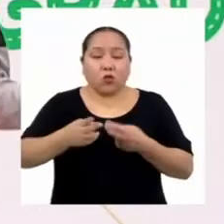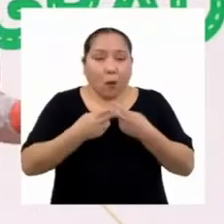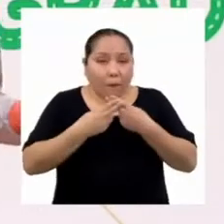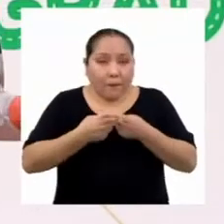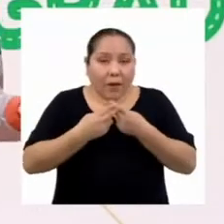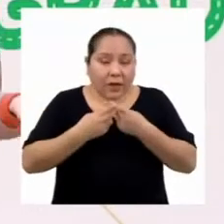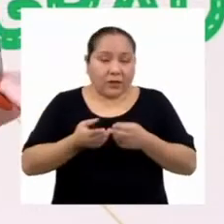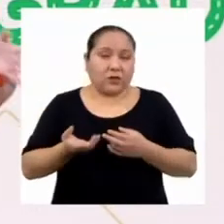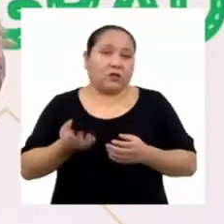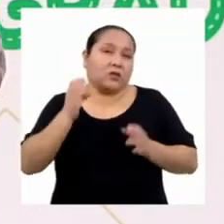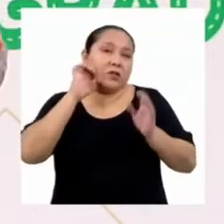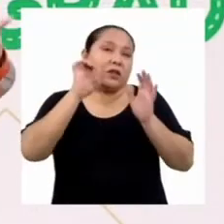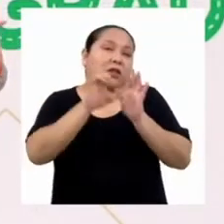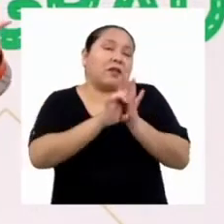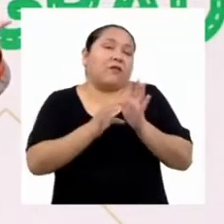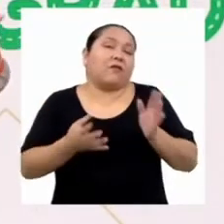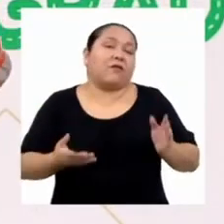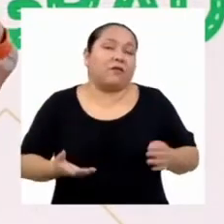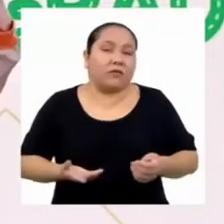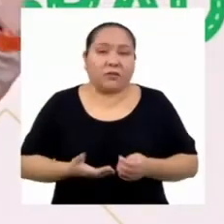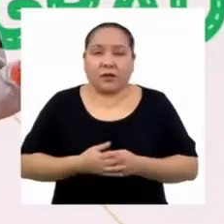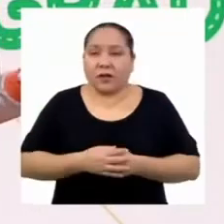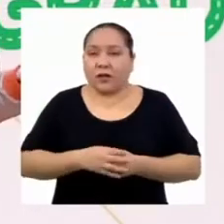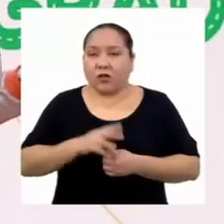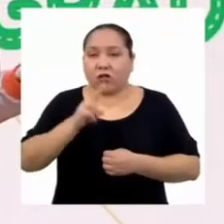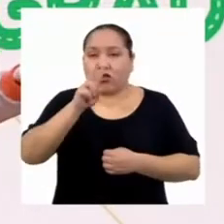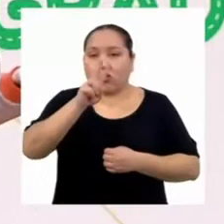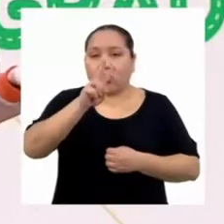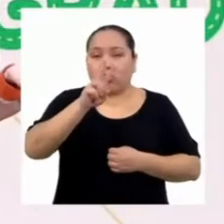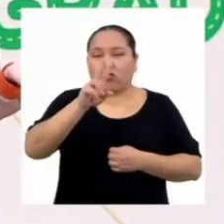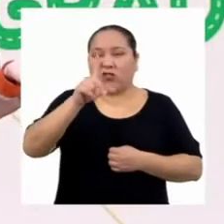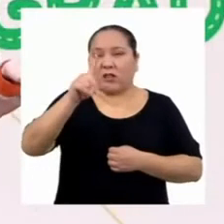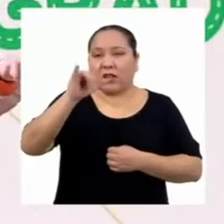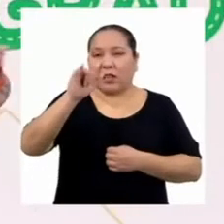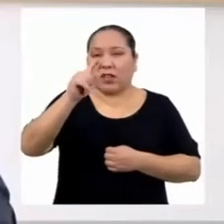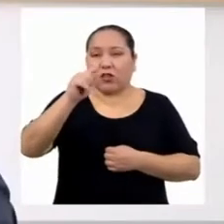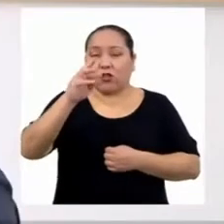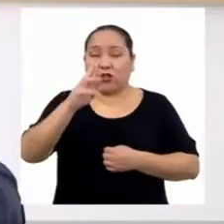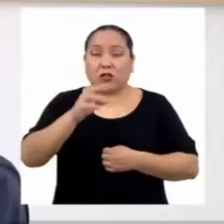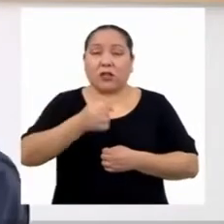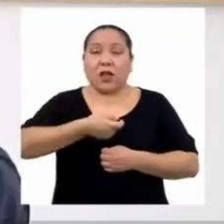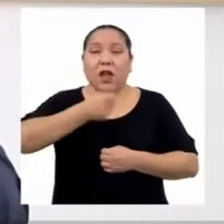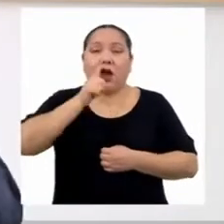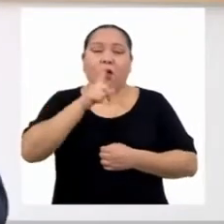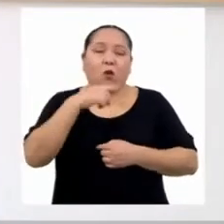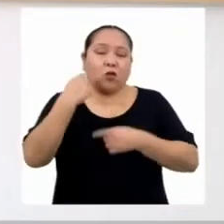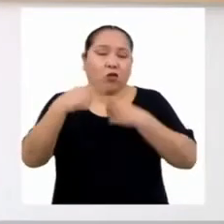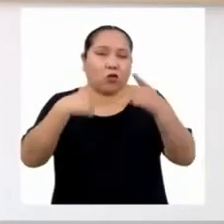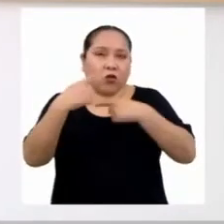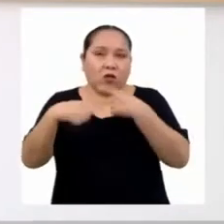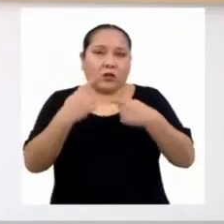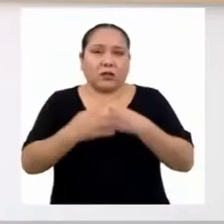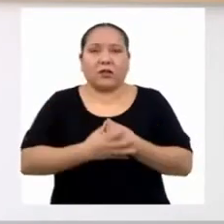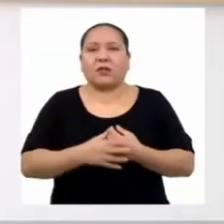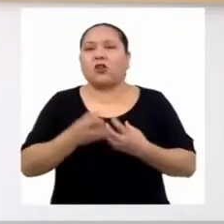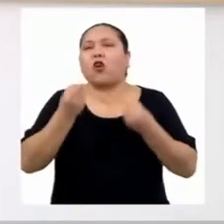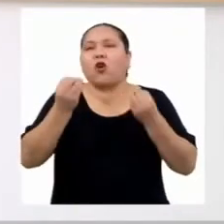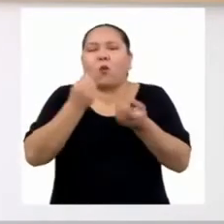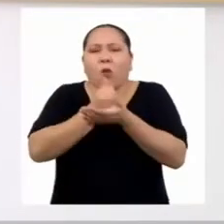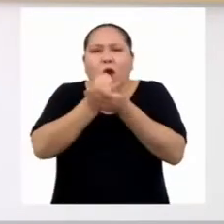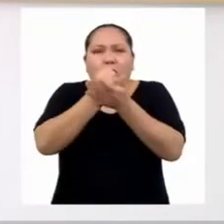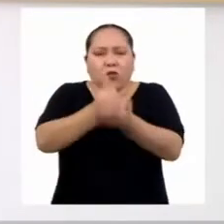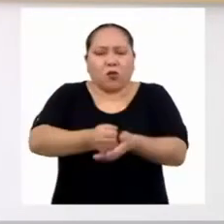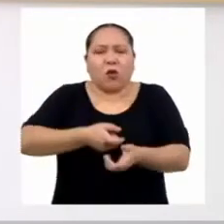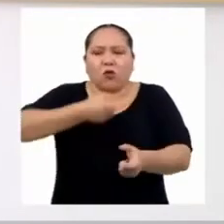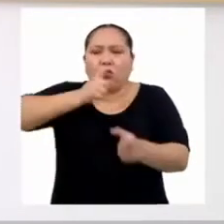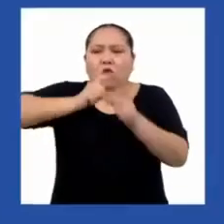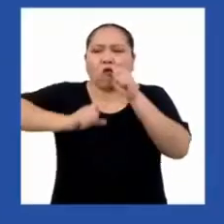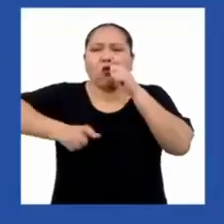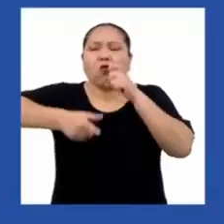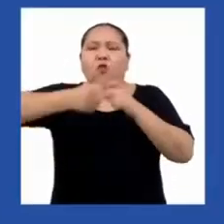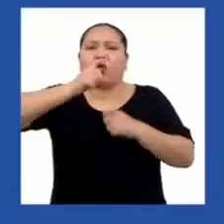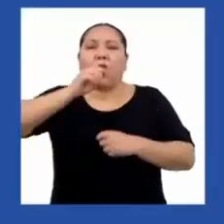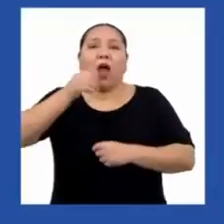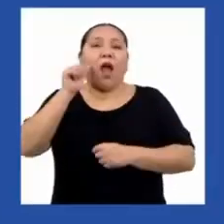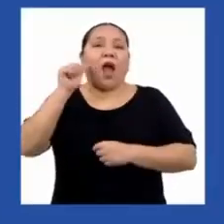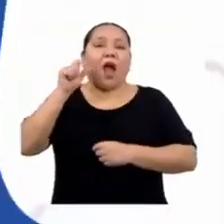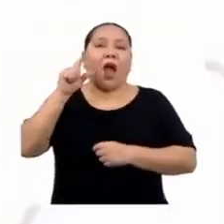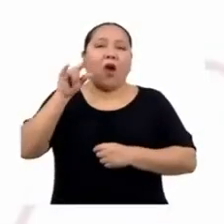O es decir, un aproximado de 2 litros de agua a diario. ¿Qué beneficios puede darnos el consumo de agua diariamente?